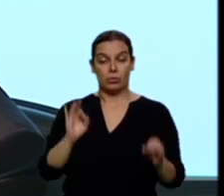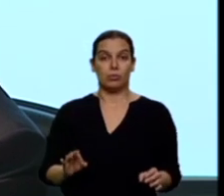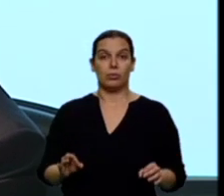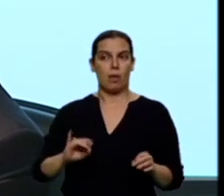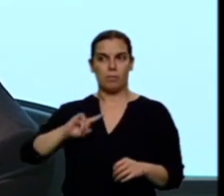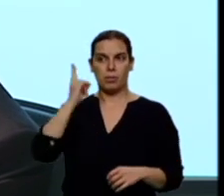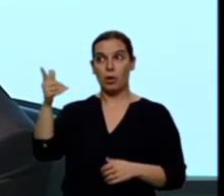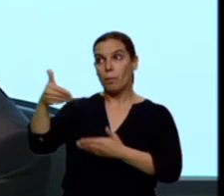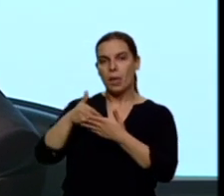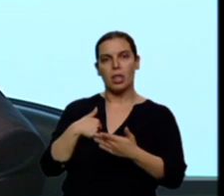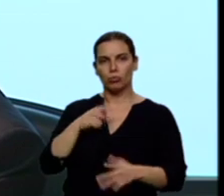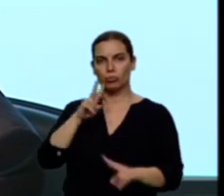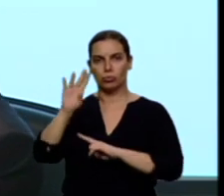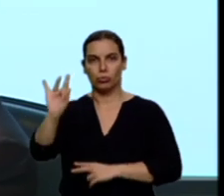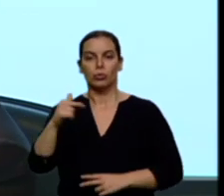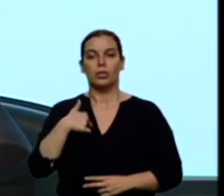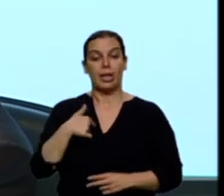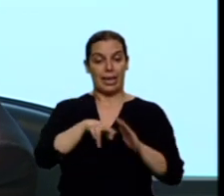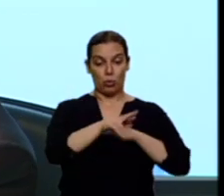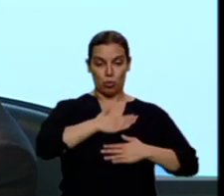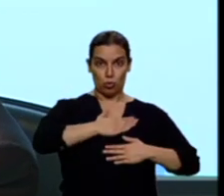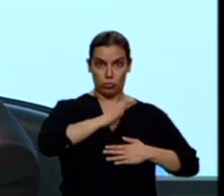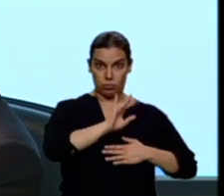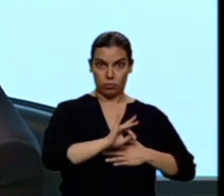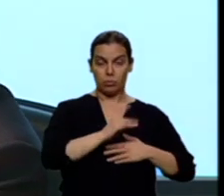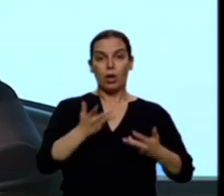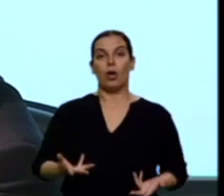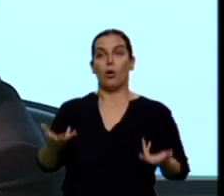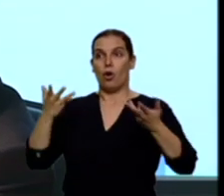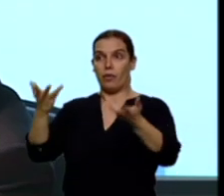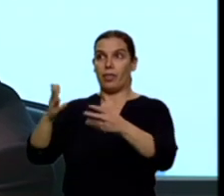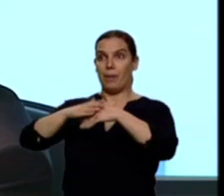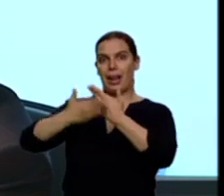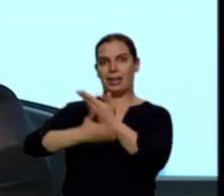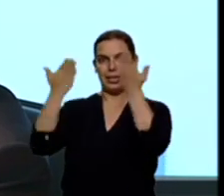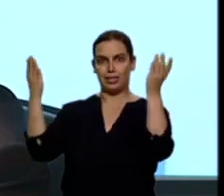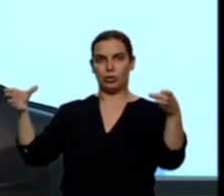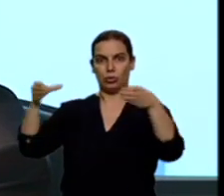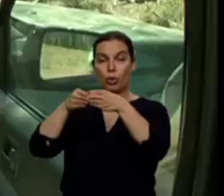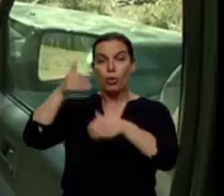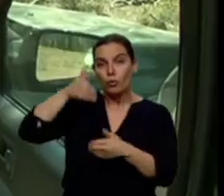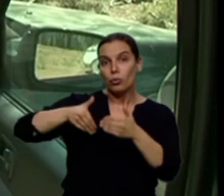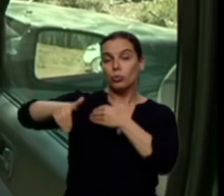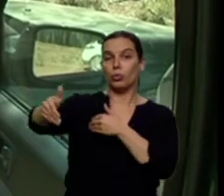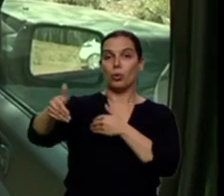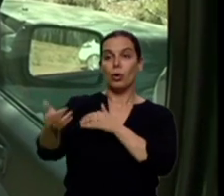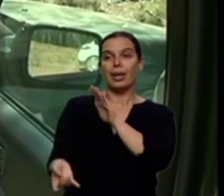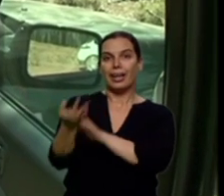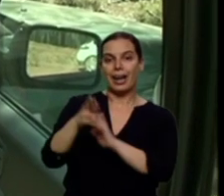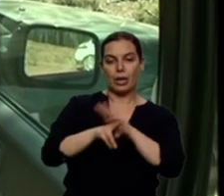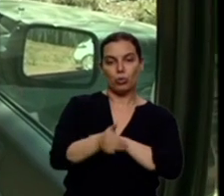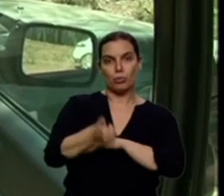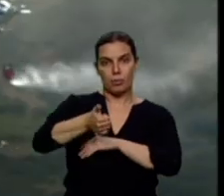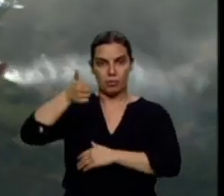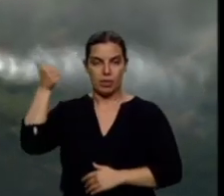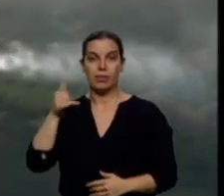poner medios que España ya tenía a disposición del mecanismo Rescue, con el objetivo futuro de crear nuevos medios. Por eso ahora tiene un presupuesto de